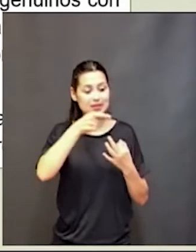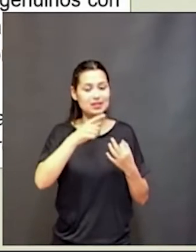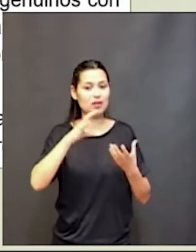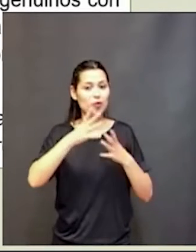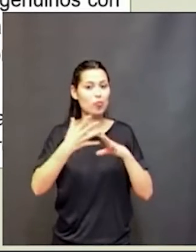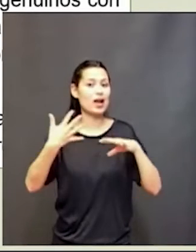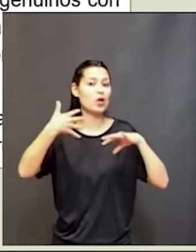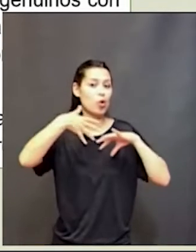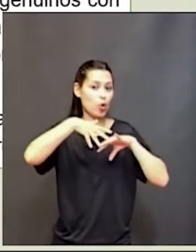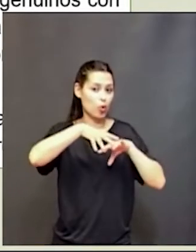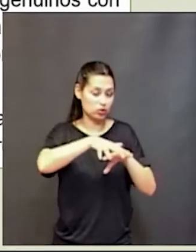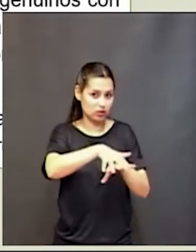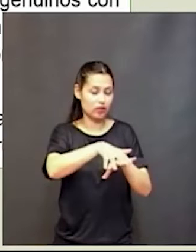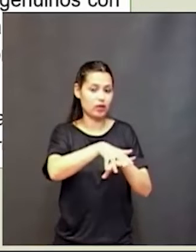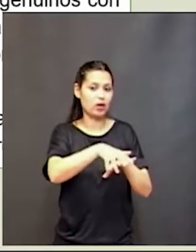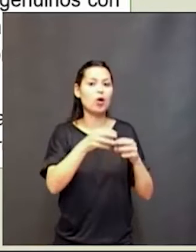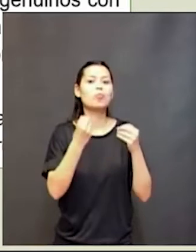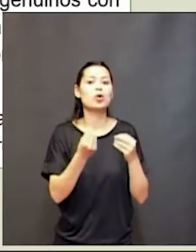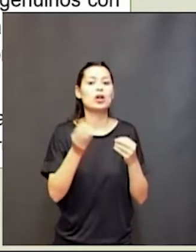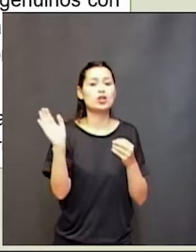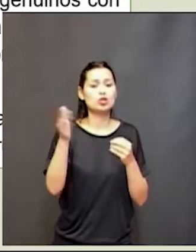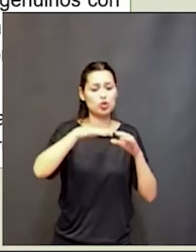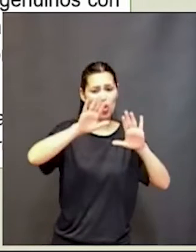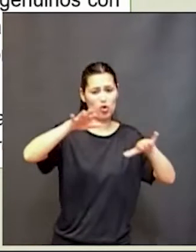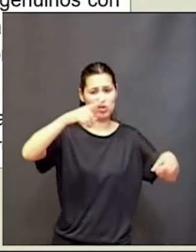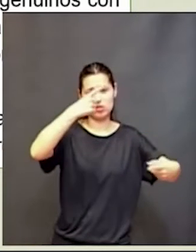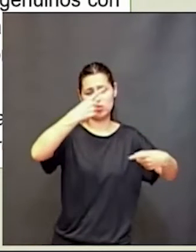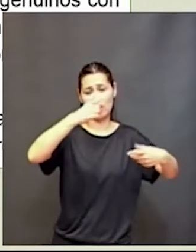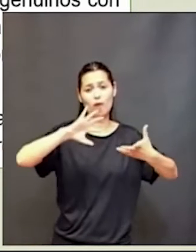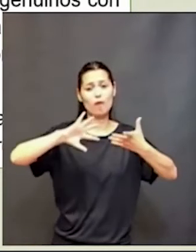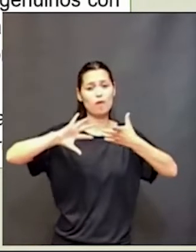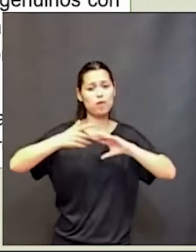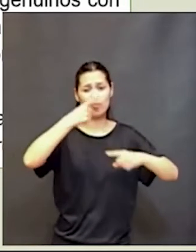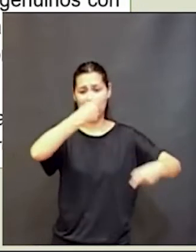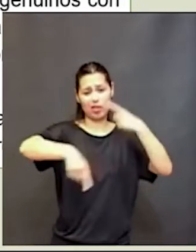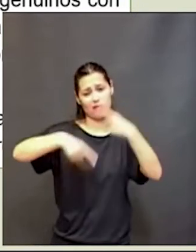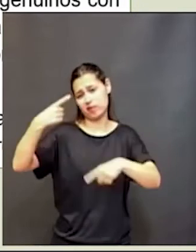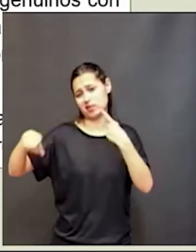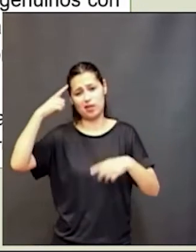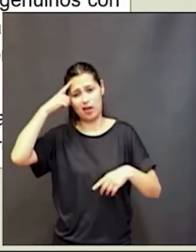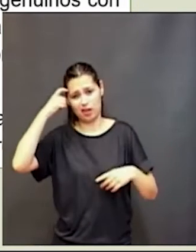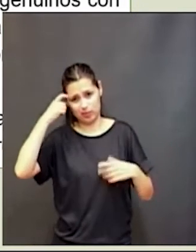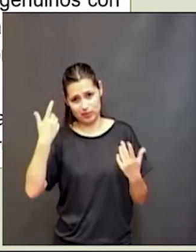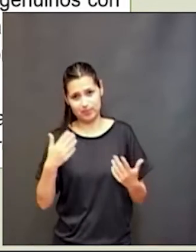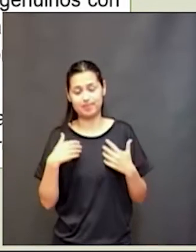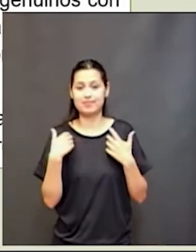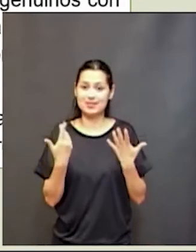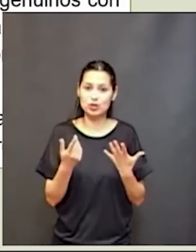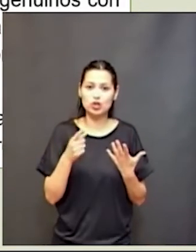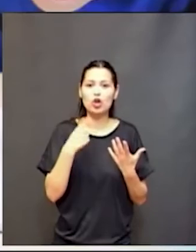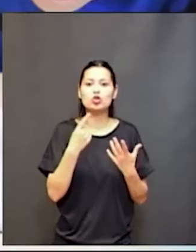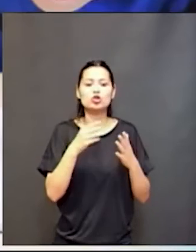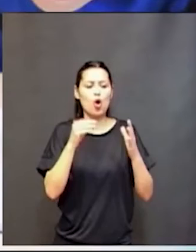porque todos los chicos aprenden de diferente manera y todos tienen oportunidades, por lo tanto es preferible que sean menos y de calidad,